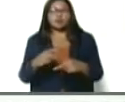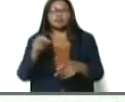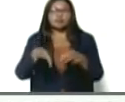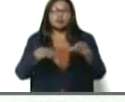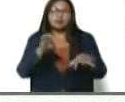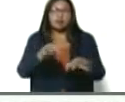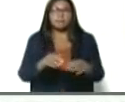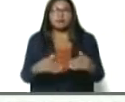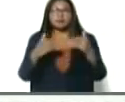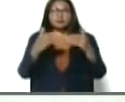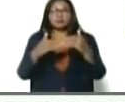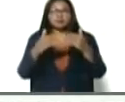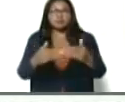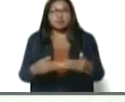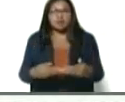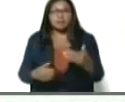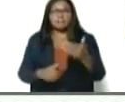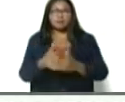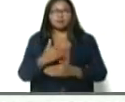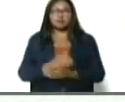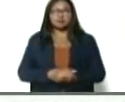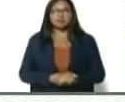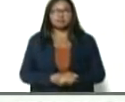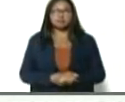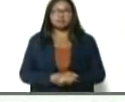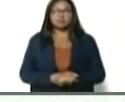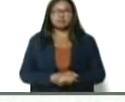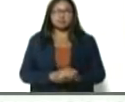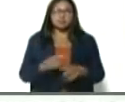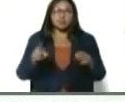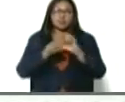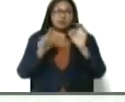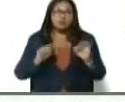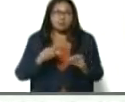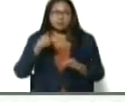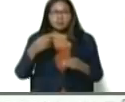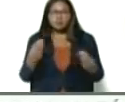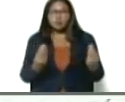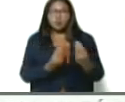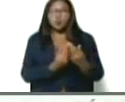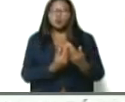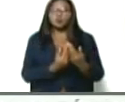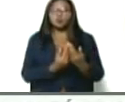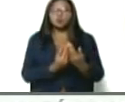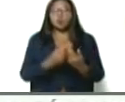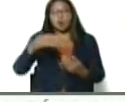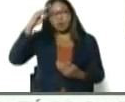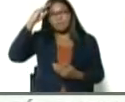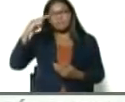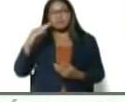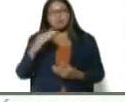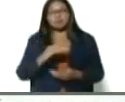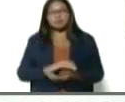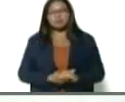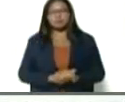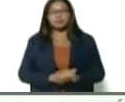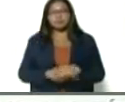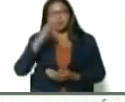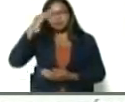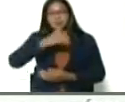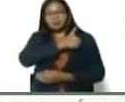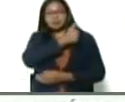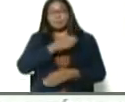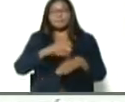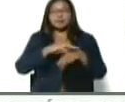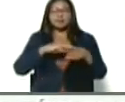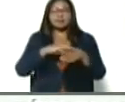Hay que avanzar aún más con la almiranta en jefe, Carmen Teresa Meléndez Riva, atención, ministra del